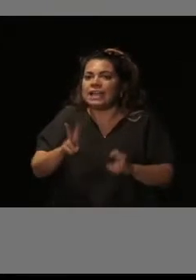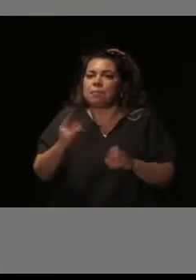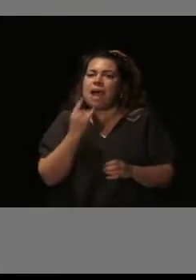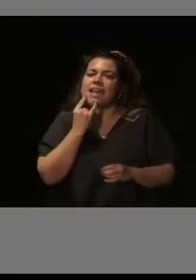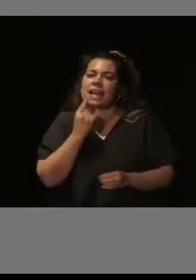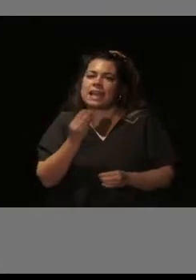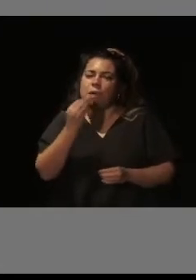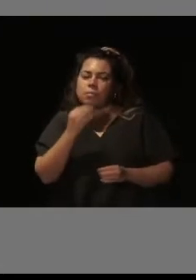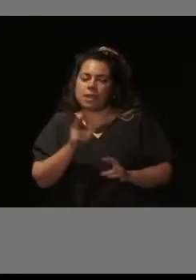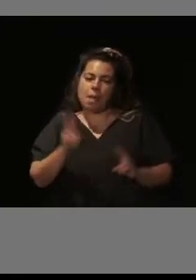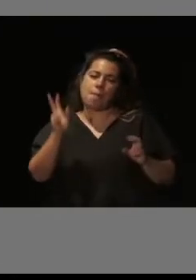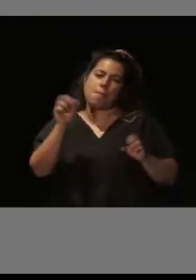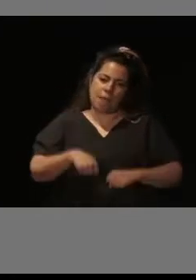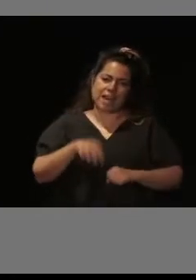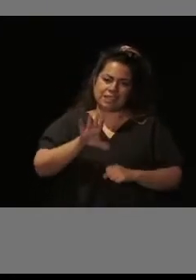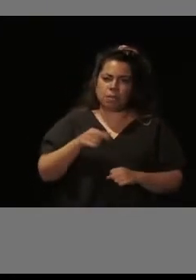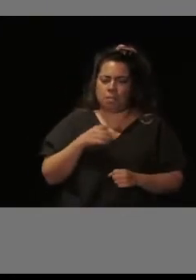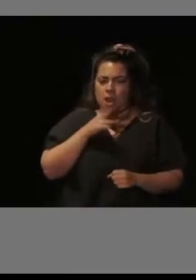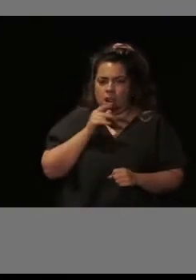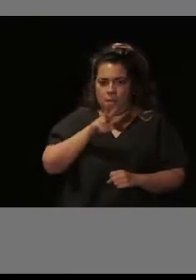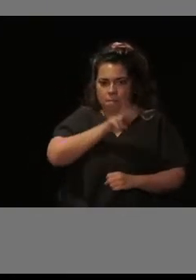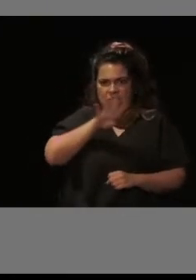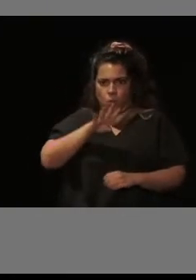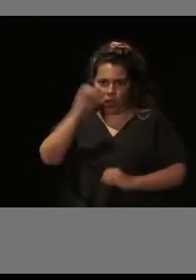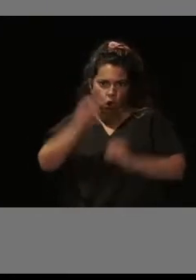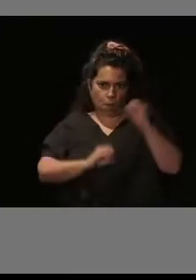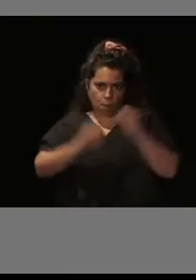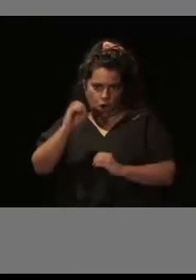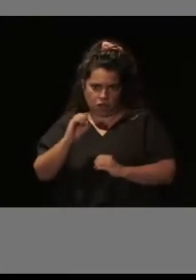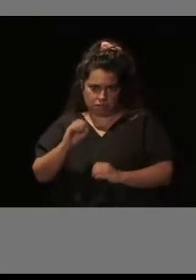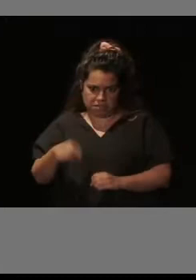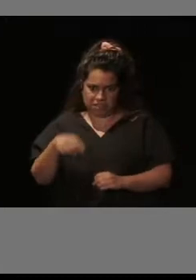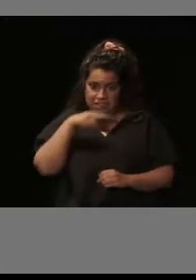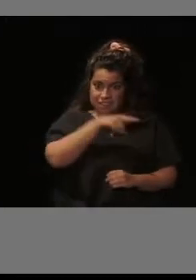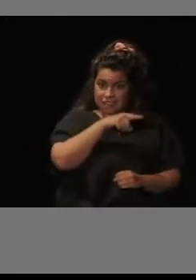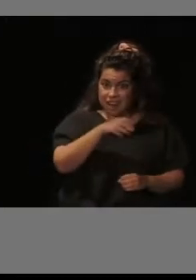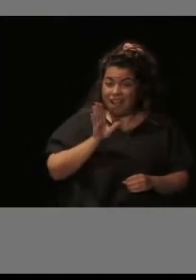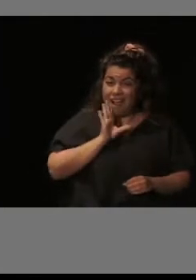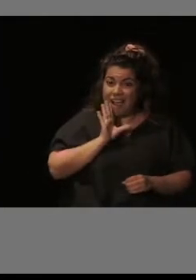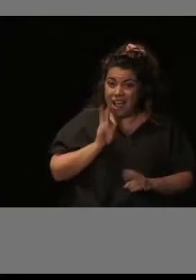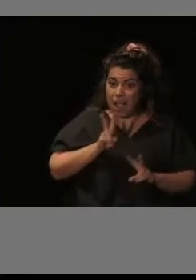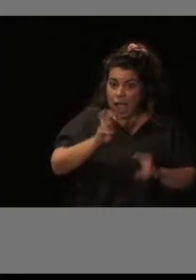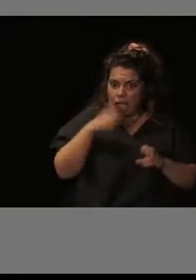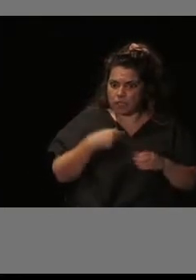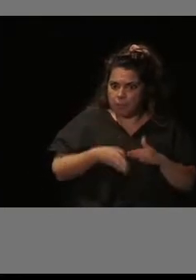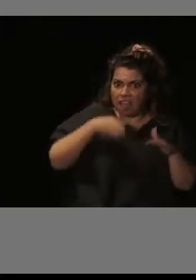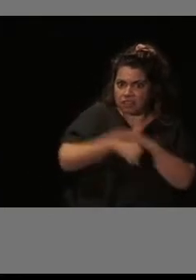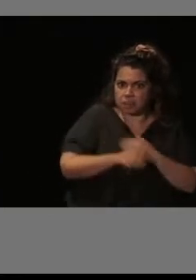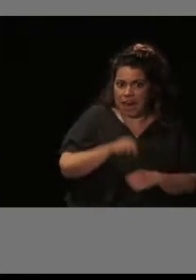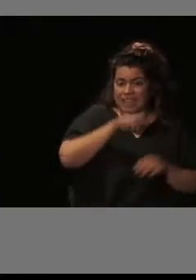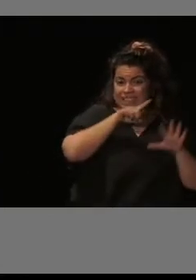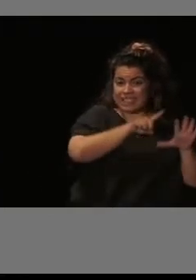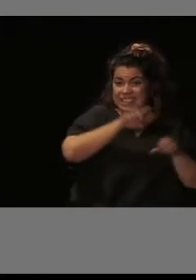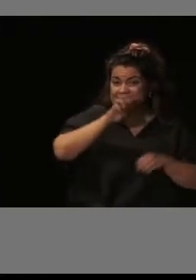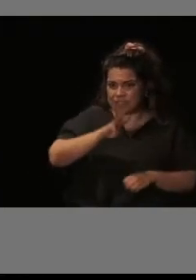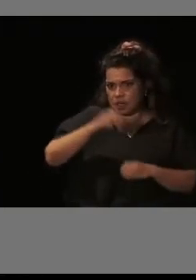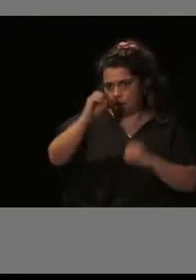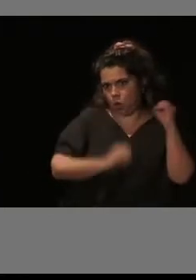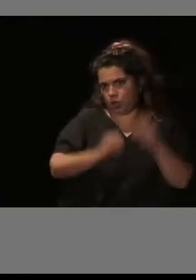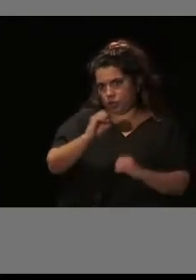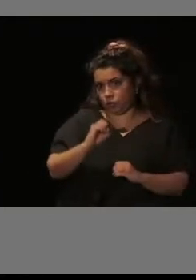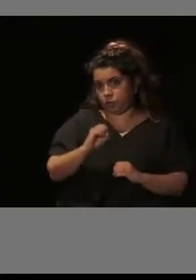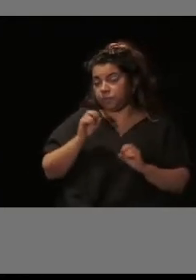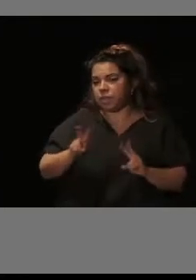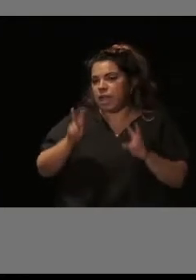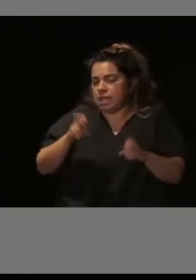pero ya estamos en un 24%, frente a ese aplastante 73%. De manera que, desde luego, en el